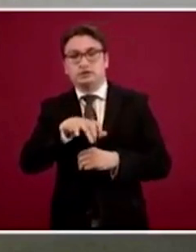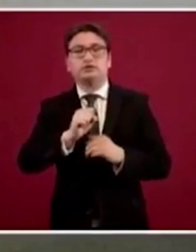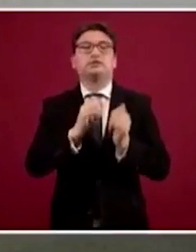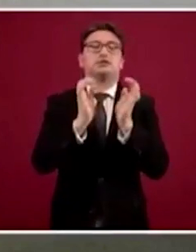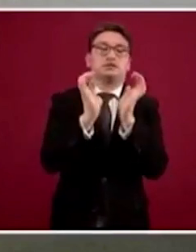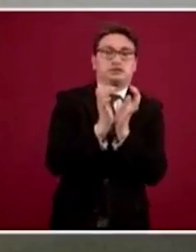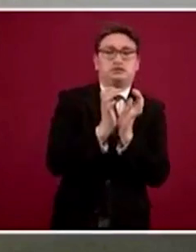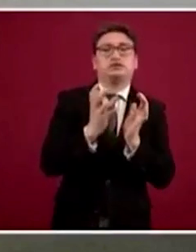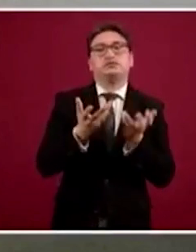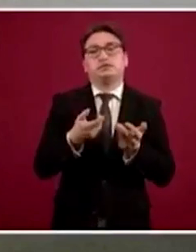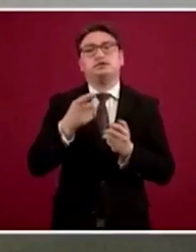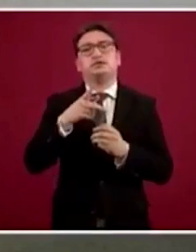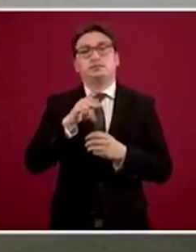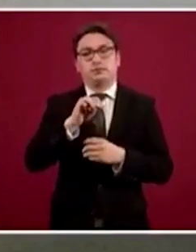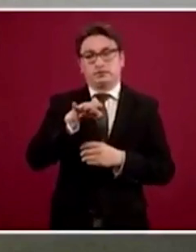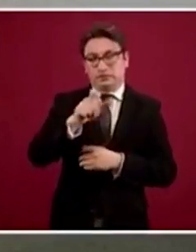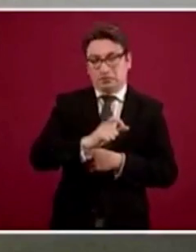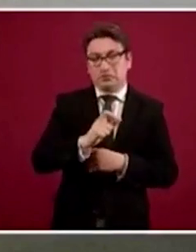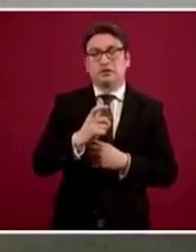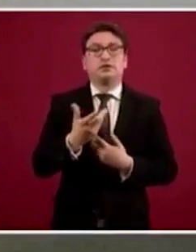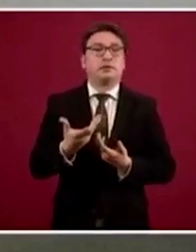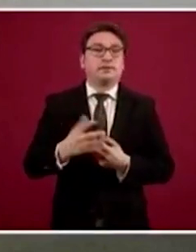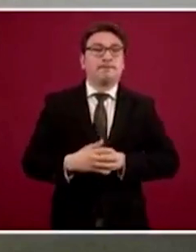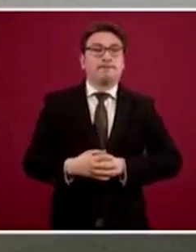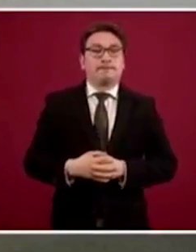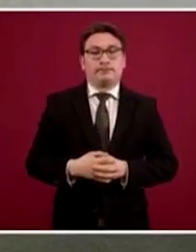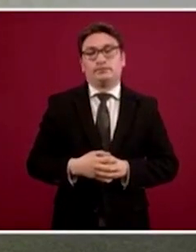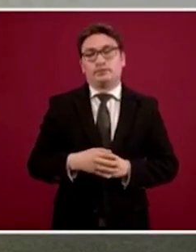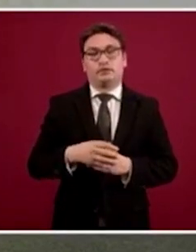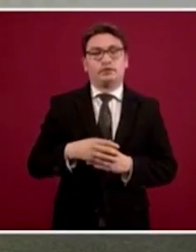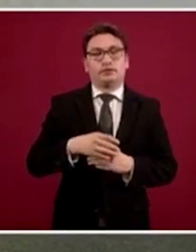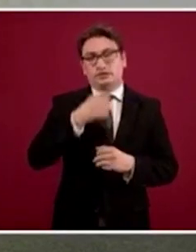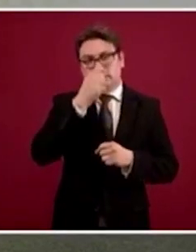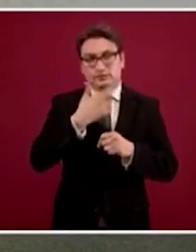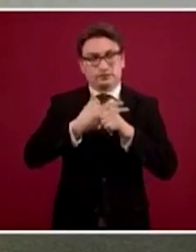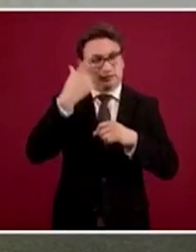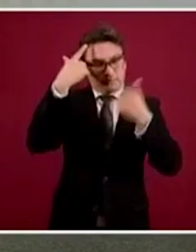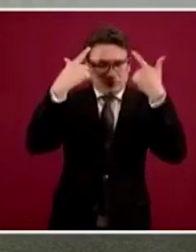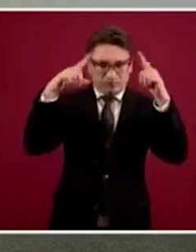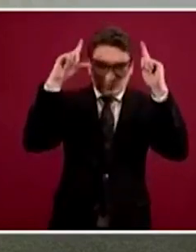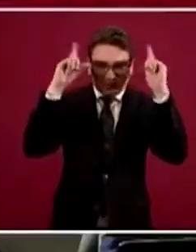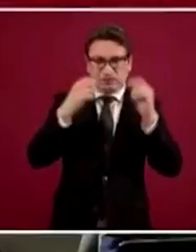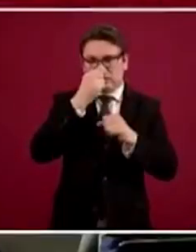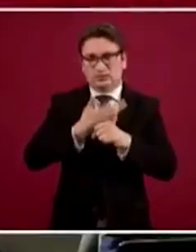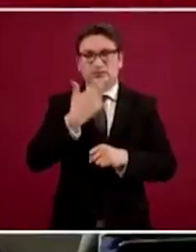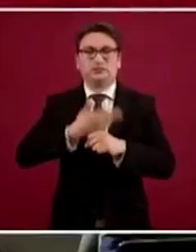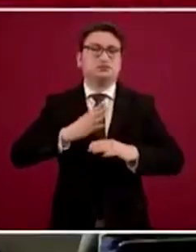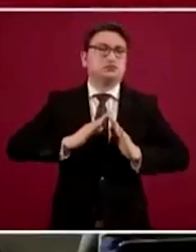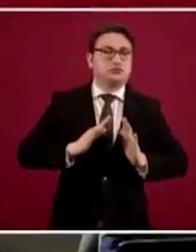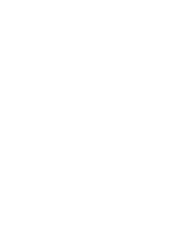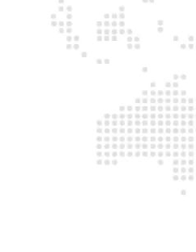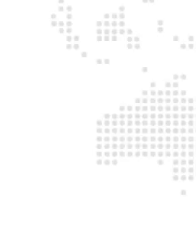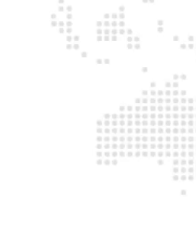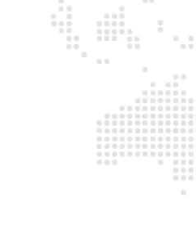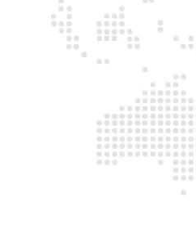Issste, de Pemex, de la Secretaría de Marina y la Secretaría de la Defensa Nacional.